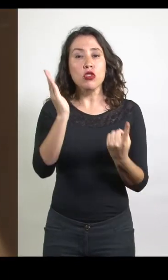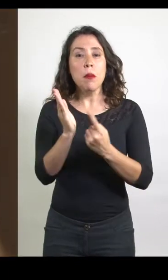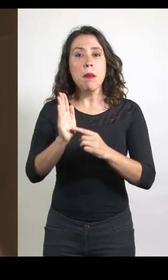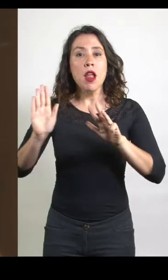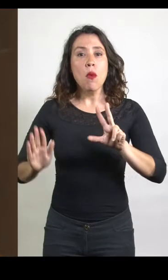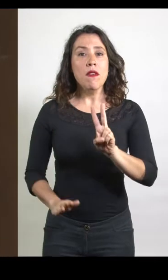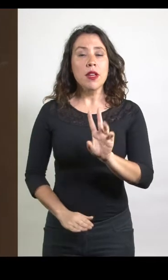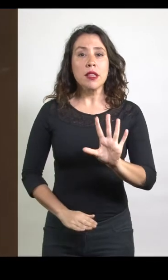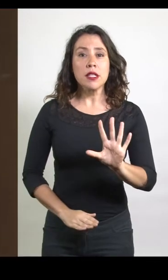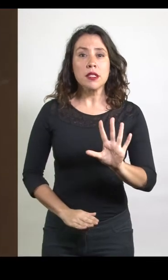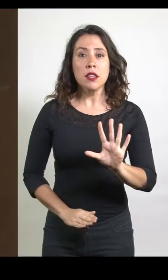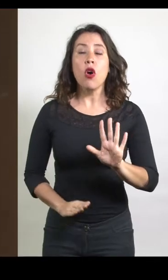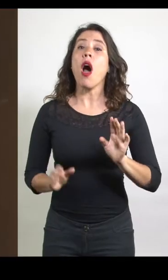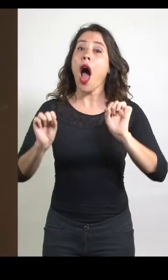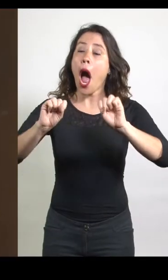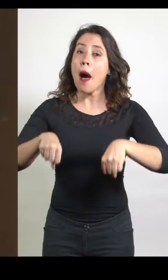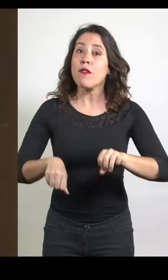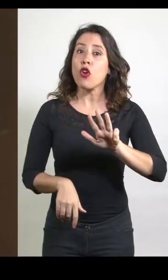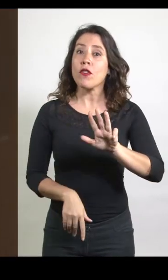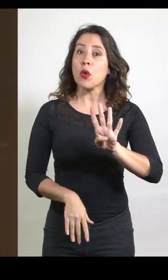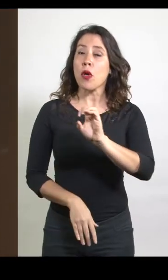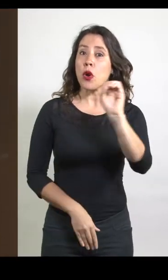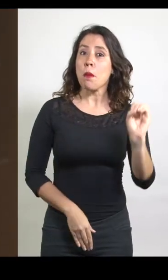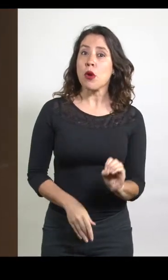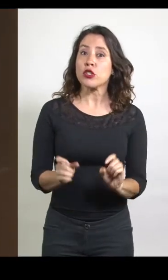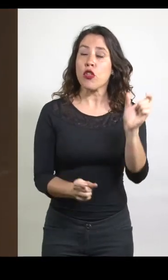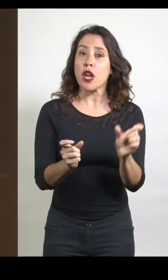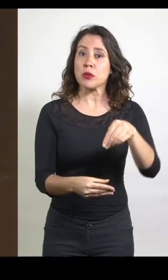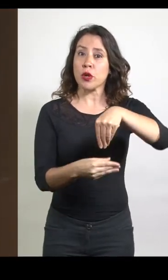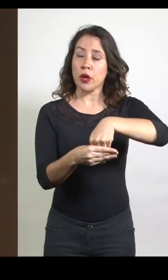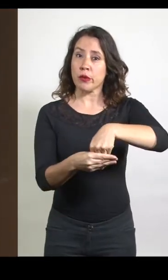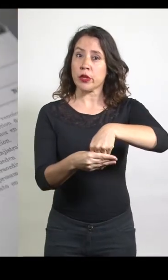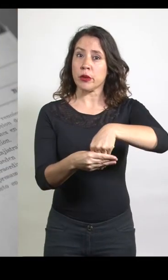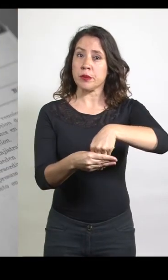de 1925, siendo aprobada por el 94% de los votantes.